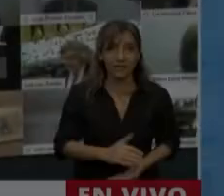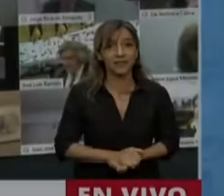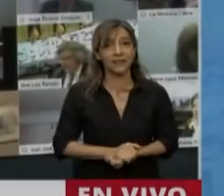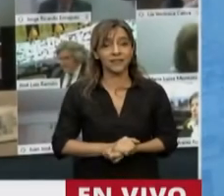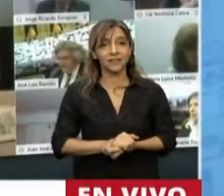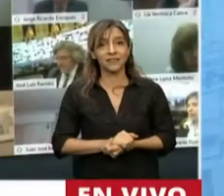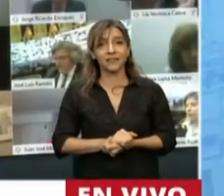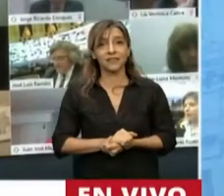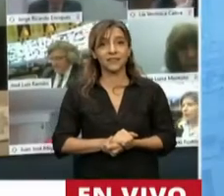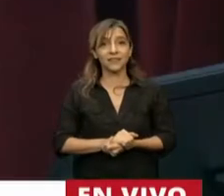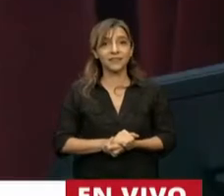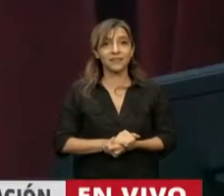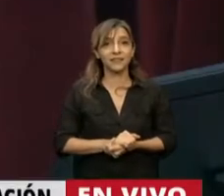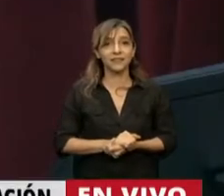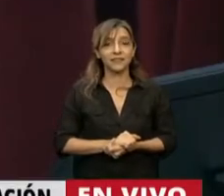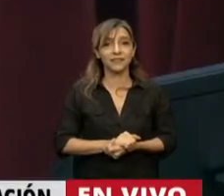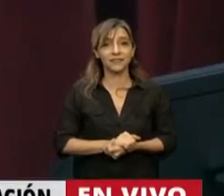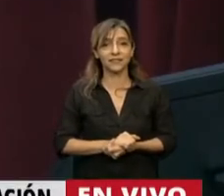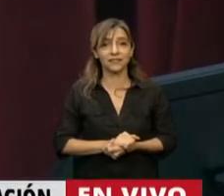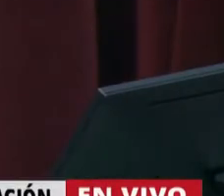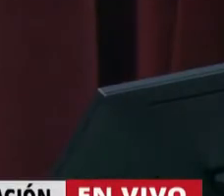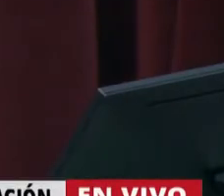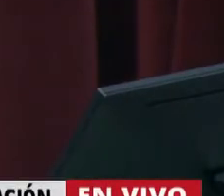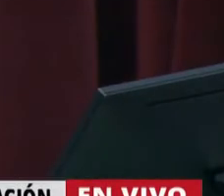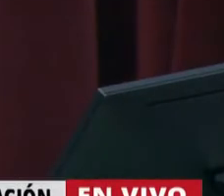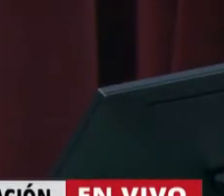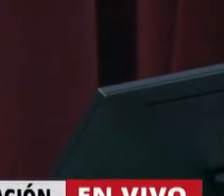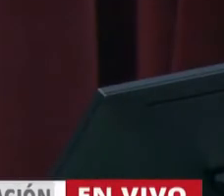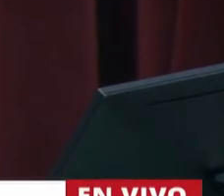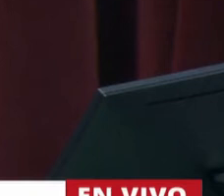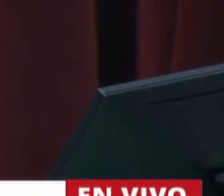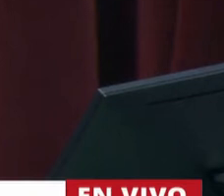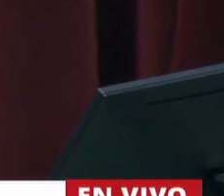En el uso de la palabra, diputado Cristian Adrián Ritondo.